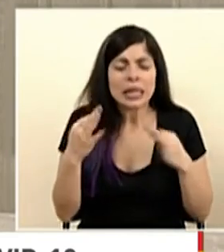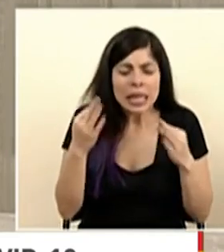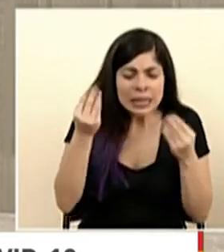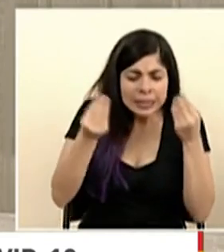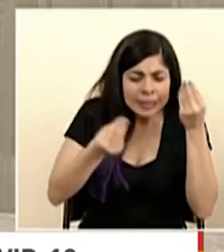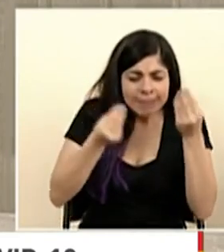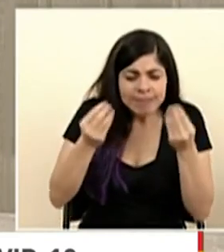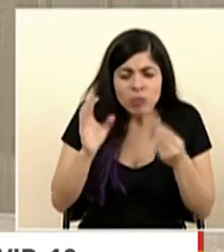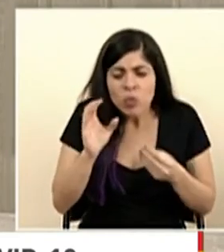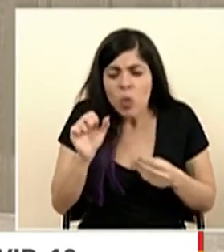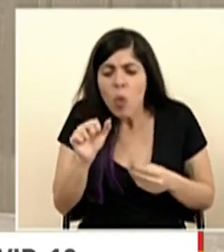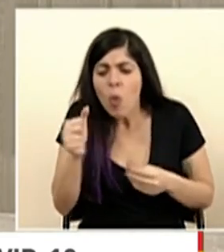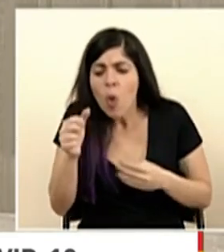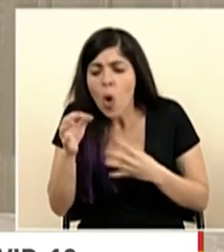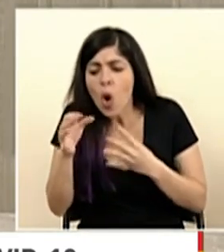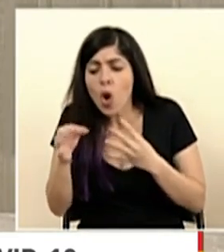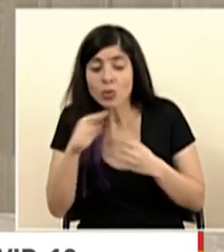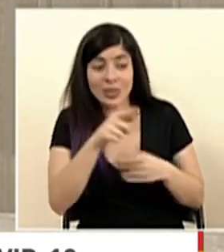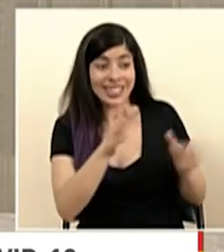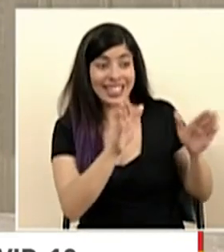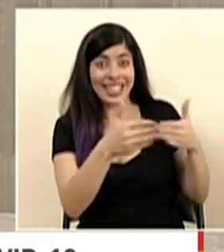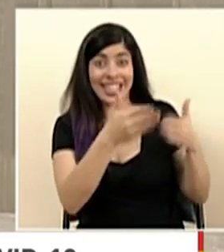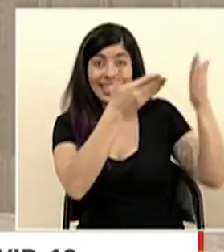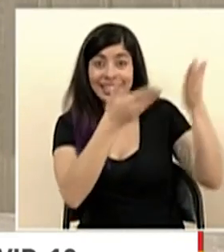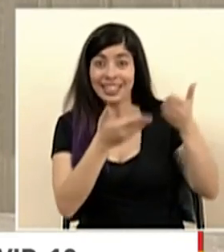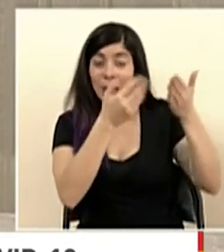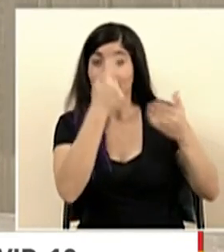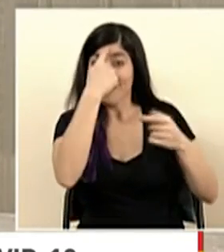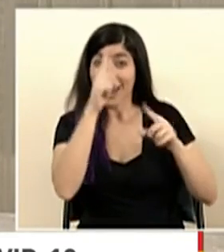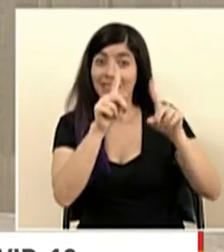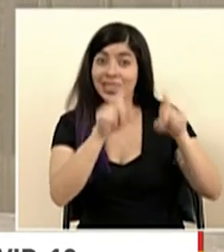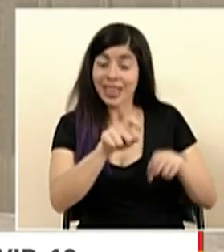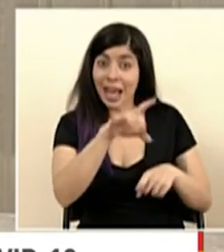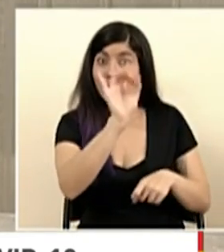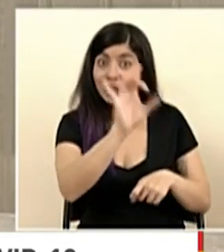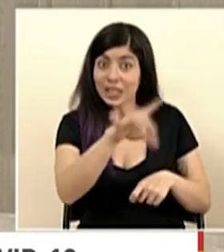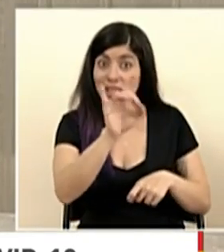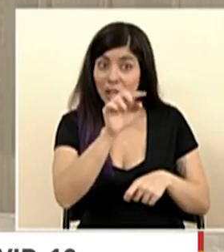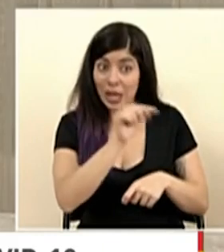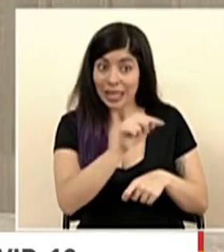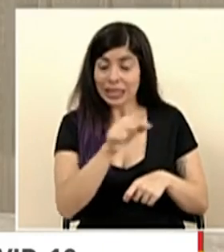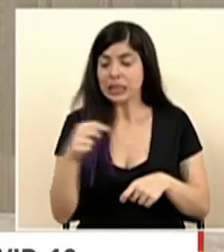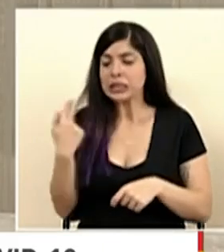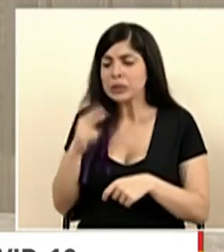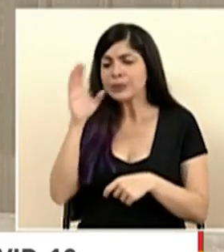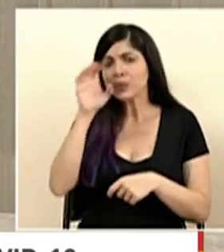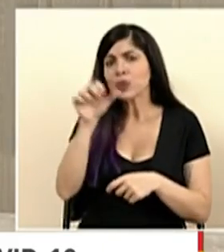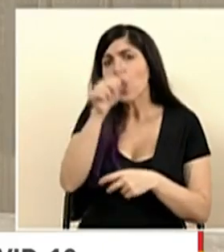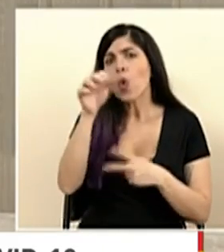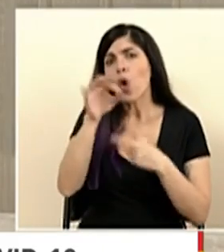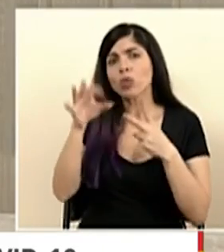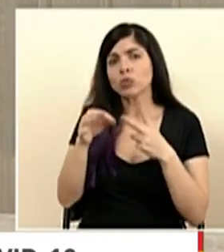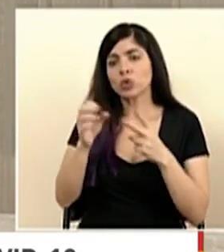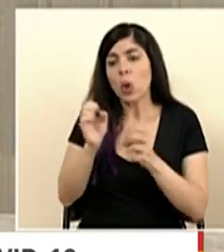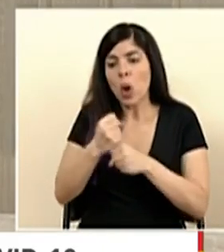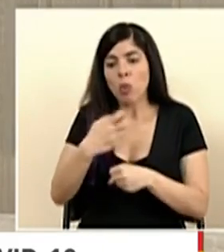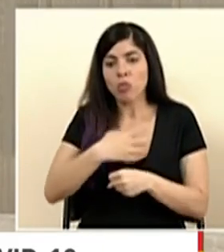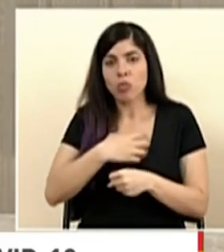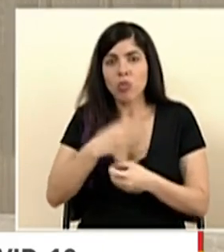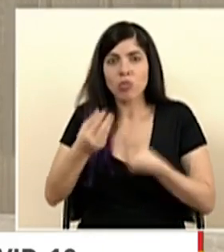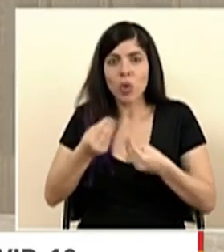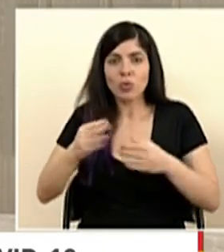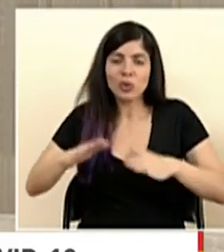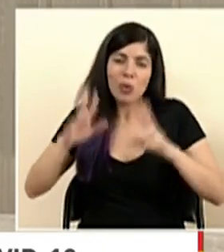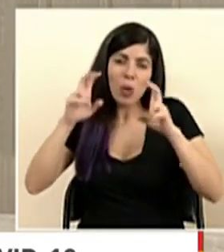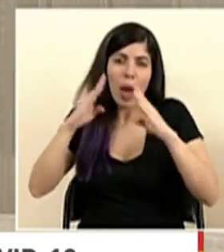alternativas a los kits de diagnóstico y generar soluciones más de casa. Hemos